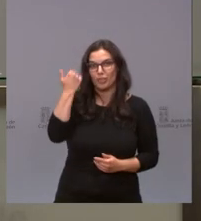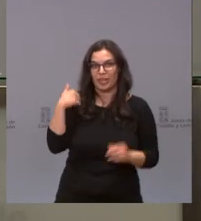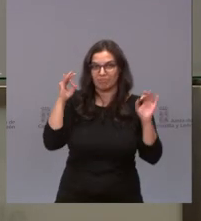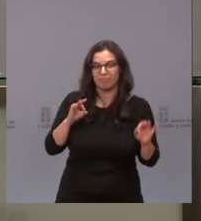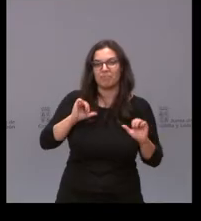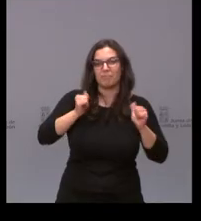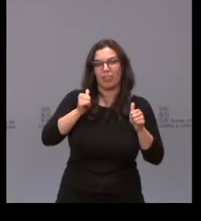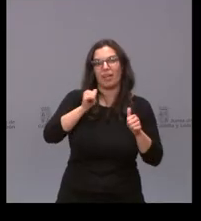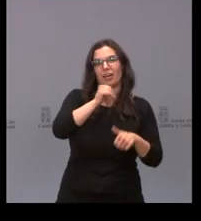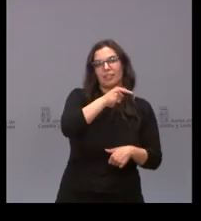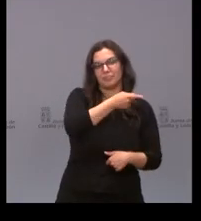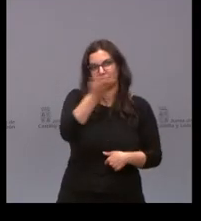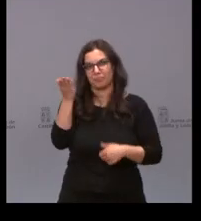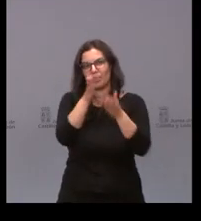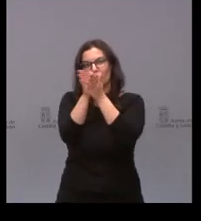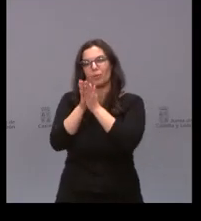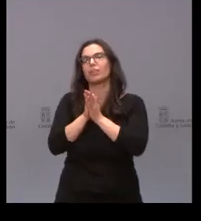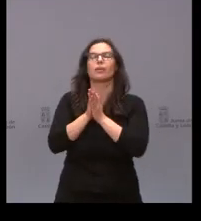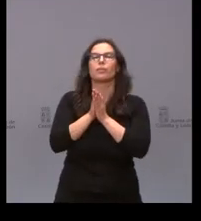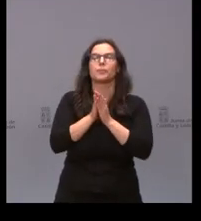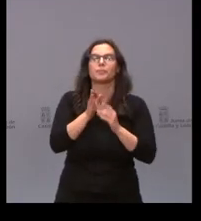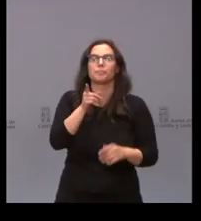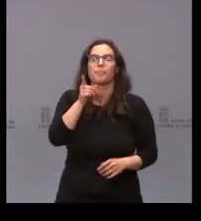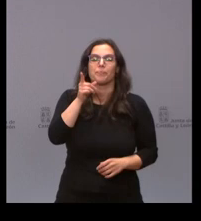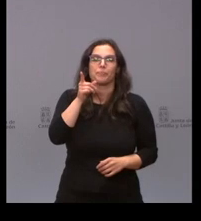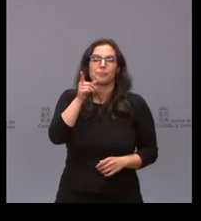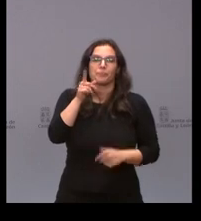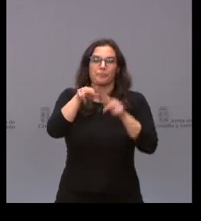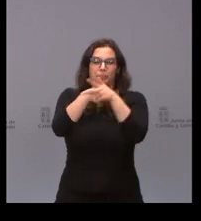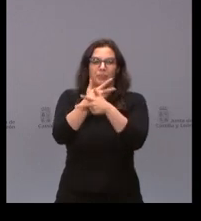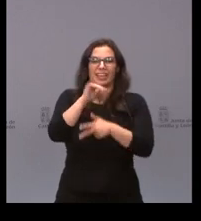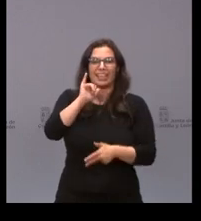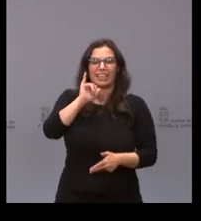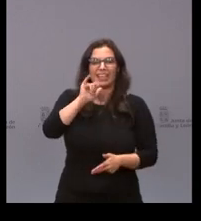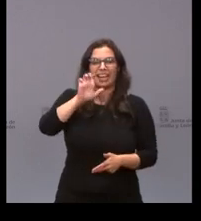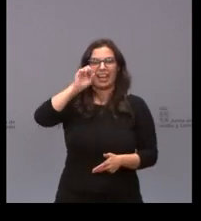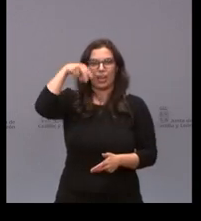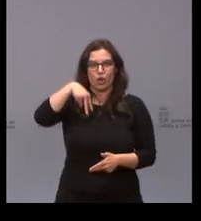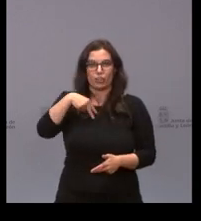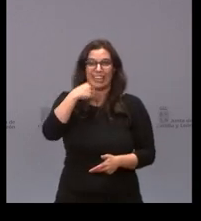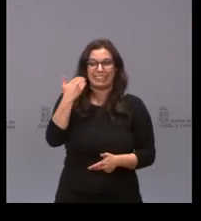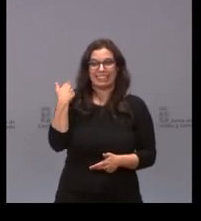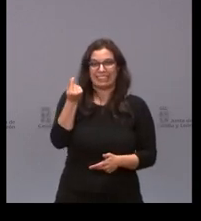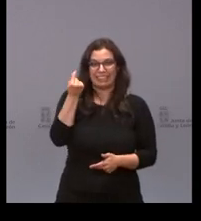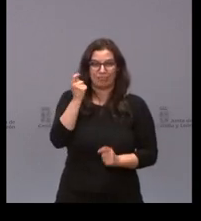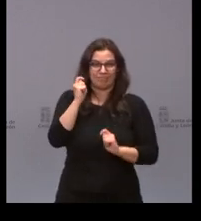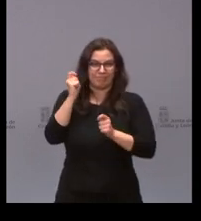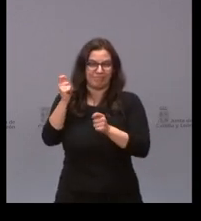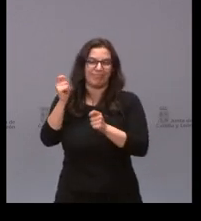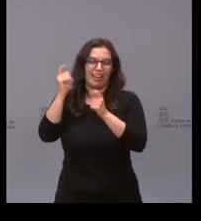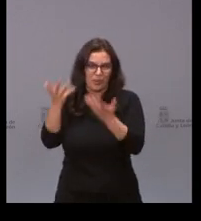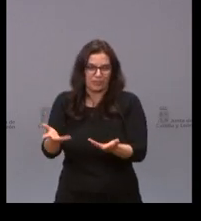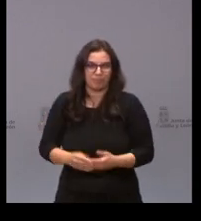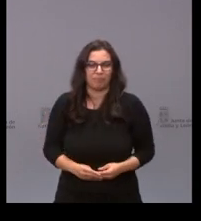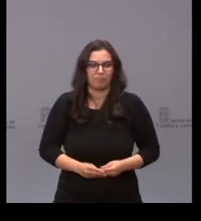posible dar paso a nuestro compañero Carlos Domínguez de Ileón al que casi casi habíamos dado la palabra adelante Carlos cuando